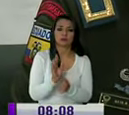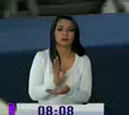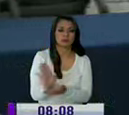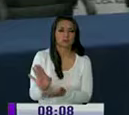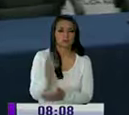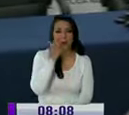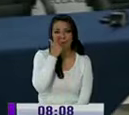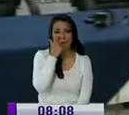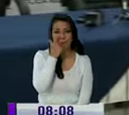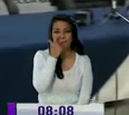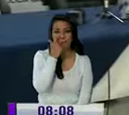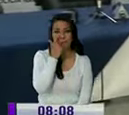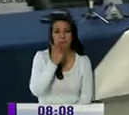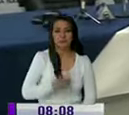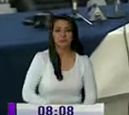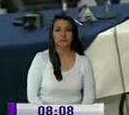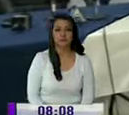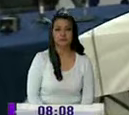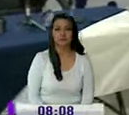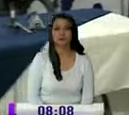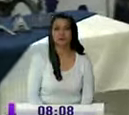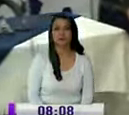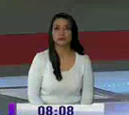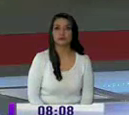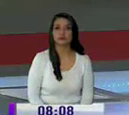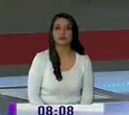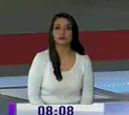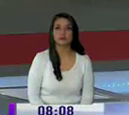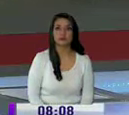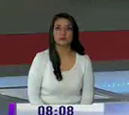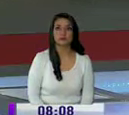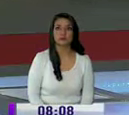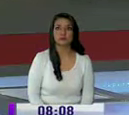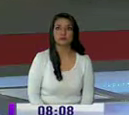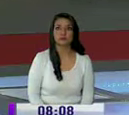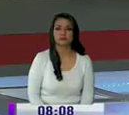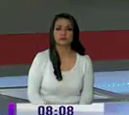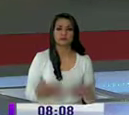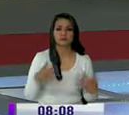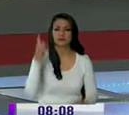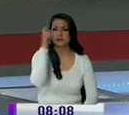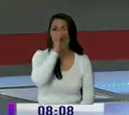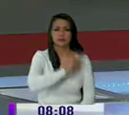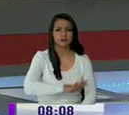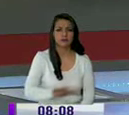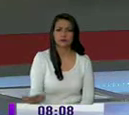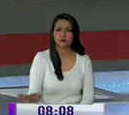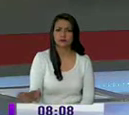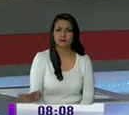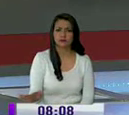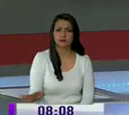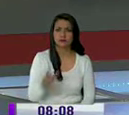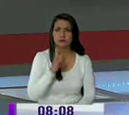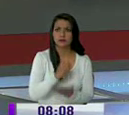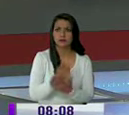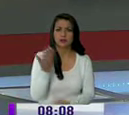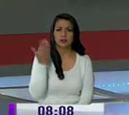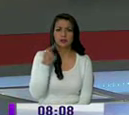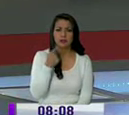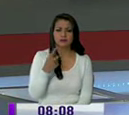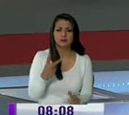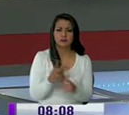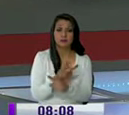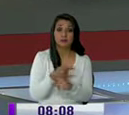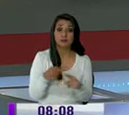de delincuentes. En Quito informó Andrea Urbe. Esa vaina es terrible, pero realmente terrible. Hace un rato hablamos de la violencia.